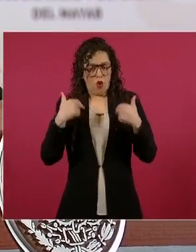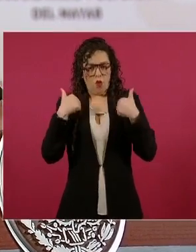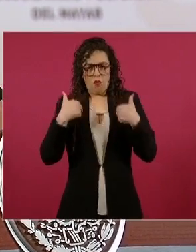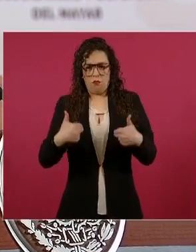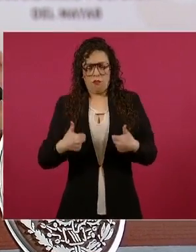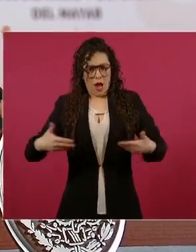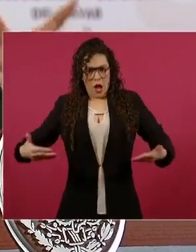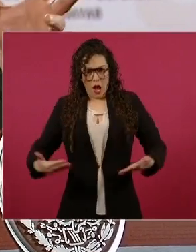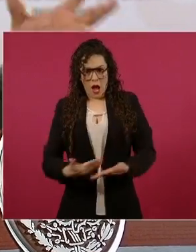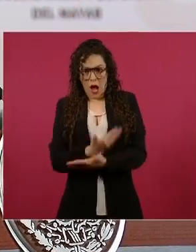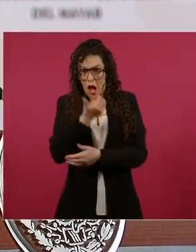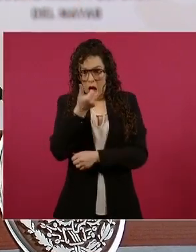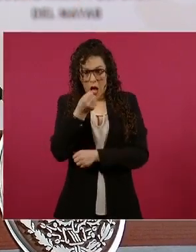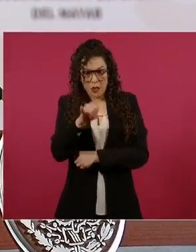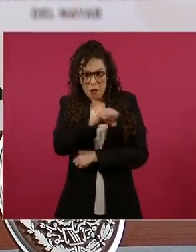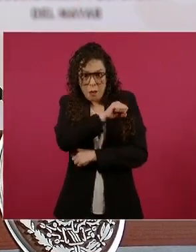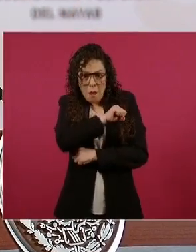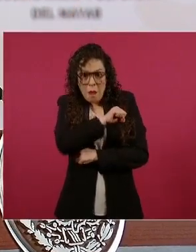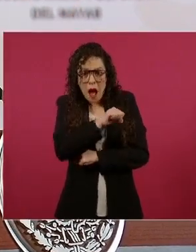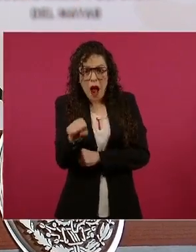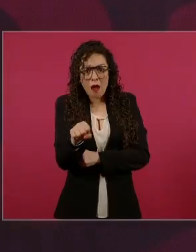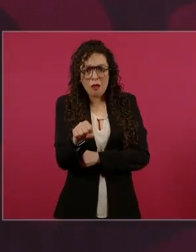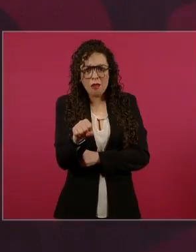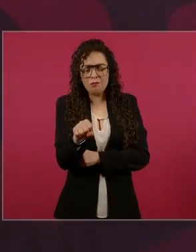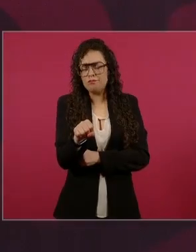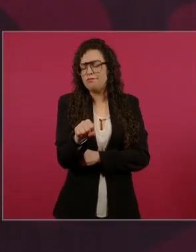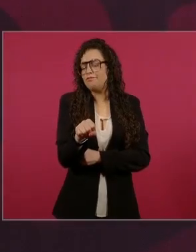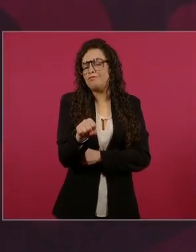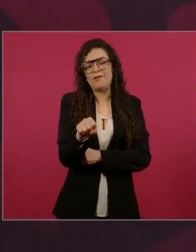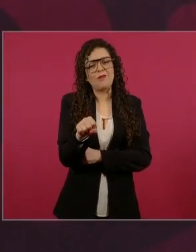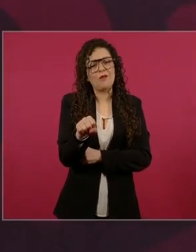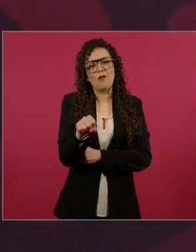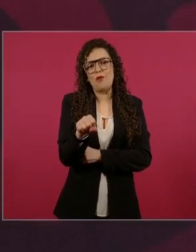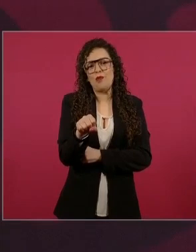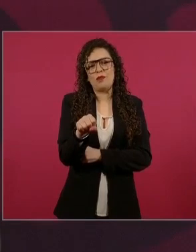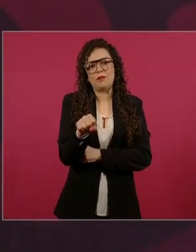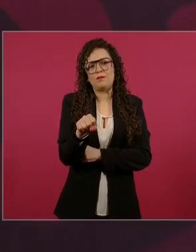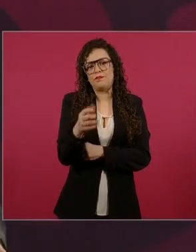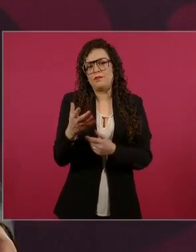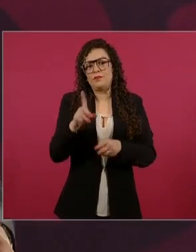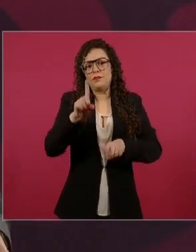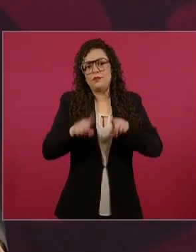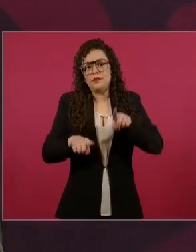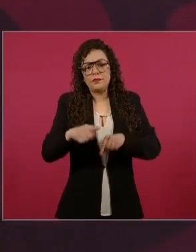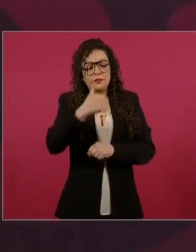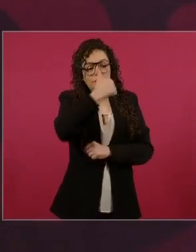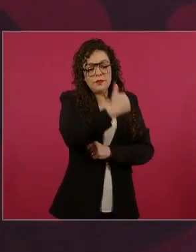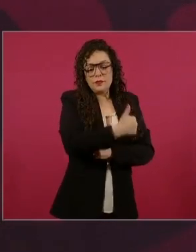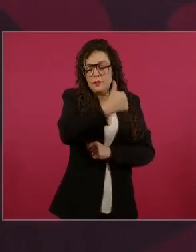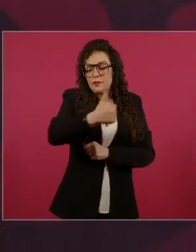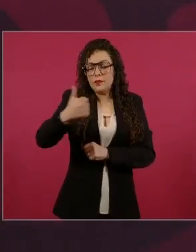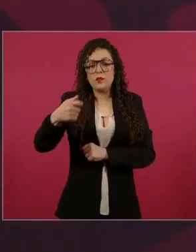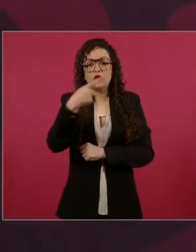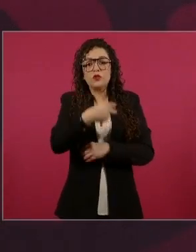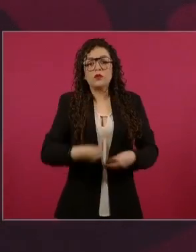circunstancias las que llevan a algunos a tomar el camino de las conductas antisociales